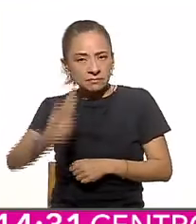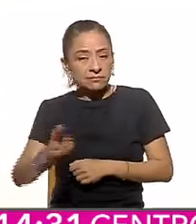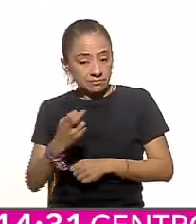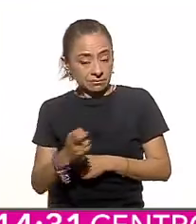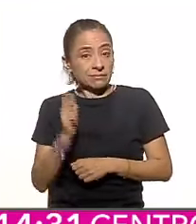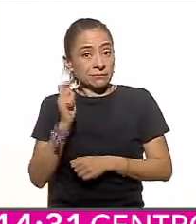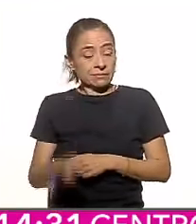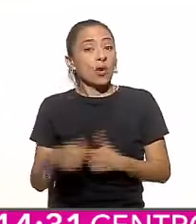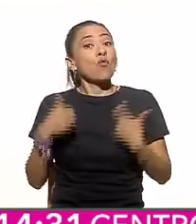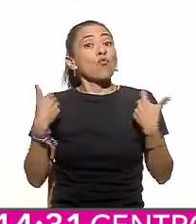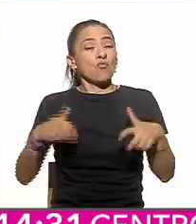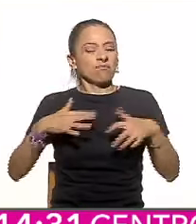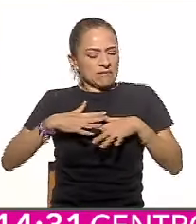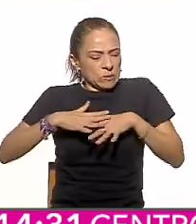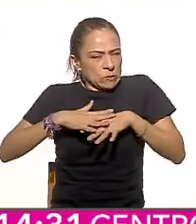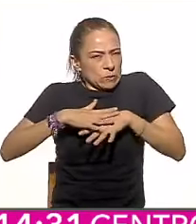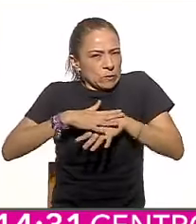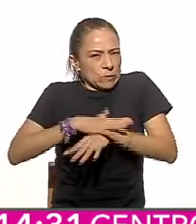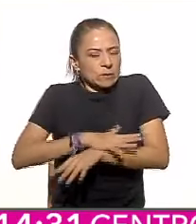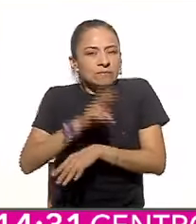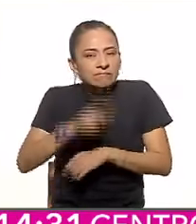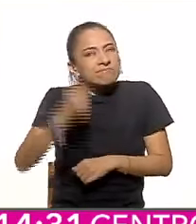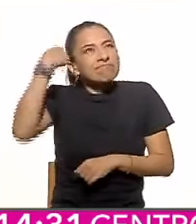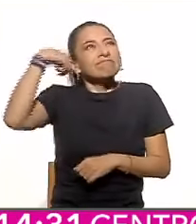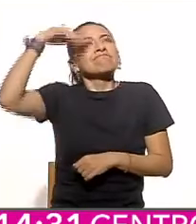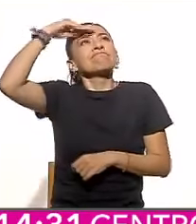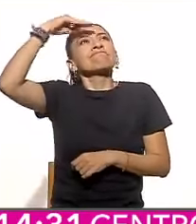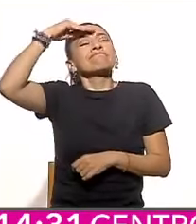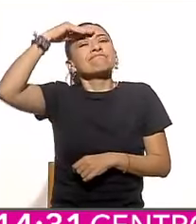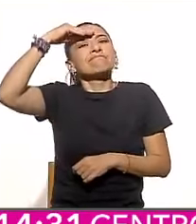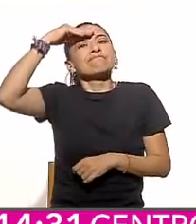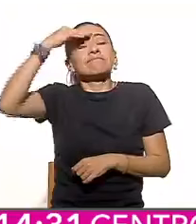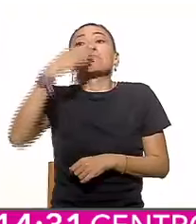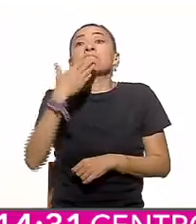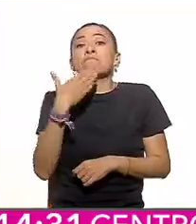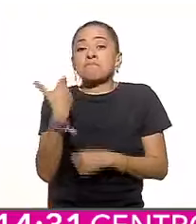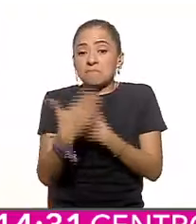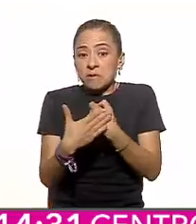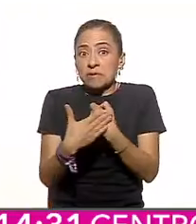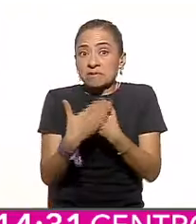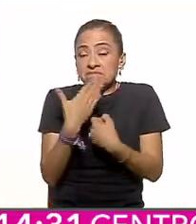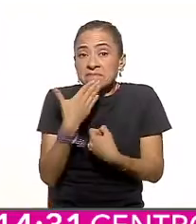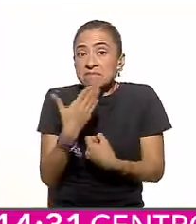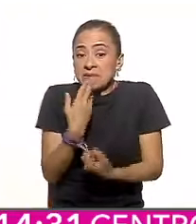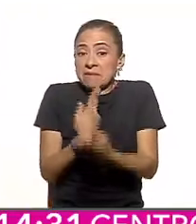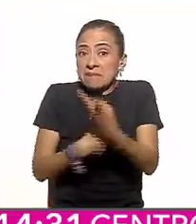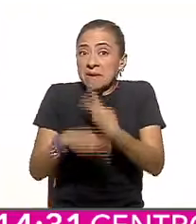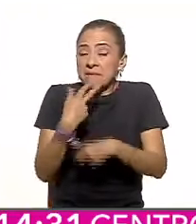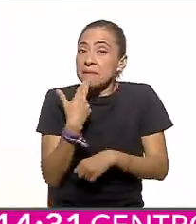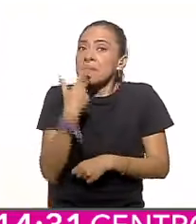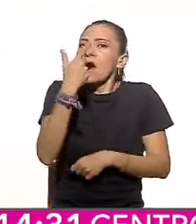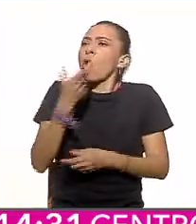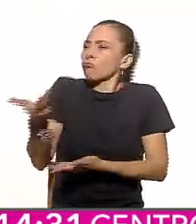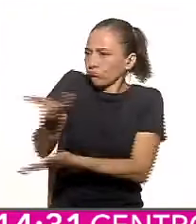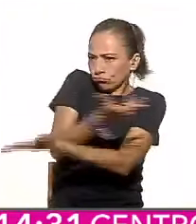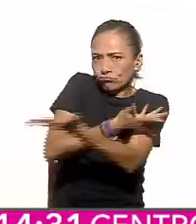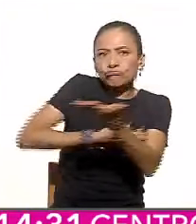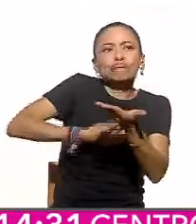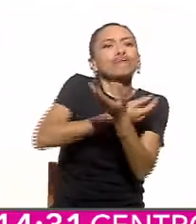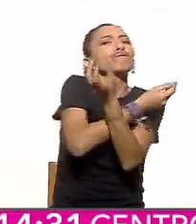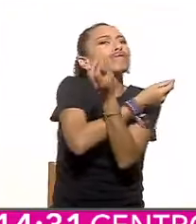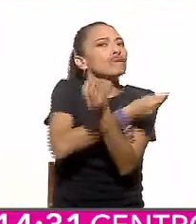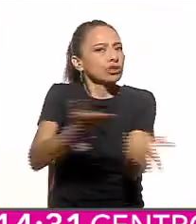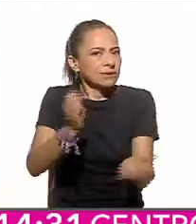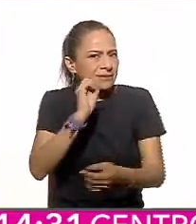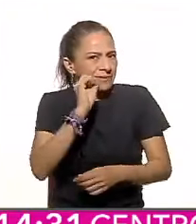a que la prosperidad será compartida o no será y se rige por el principio de que por el bien de